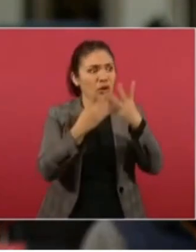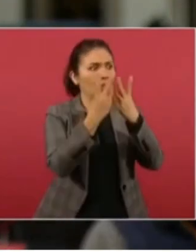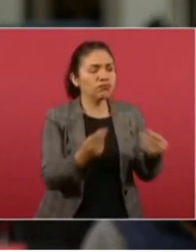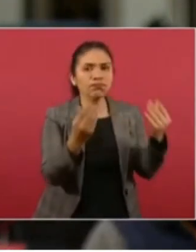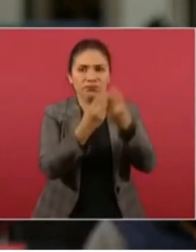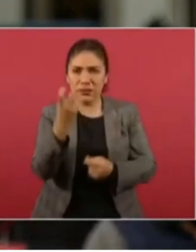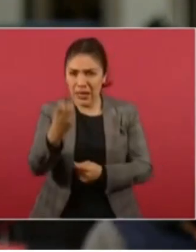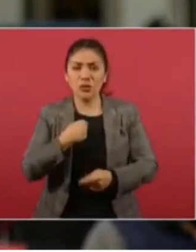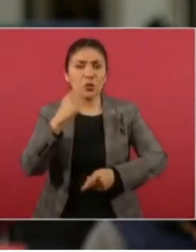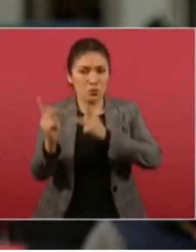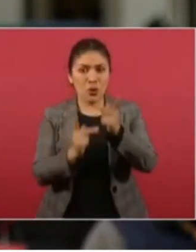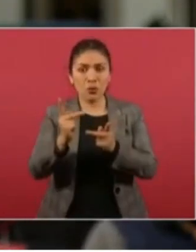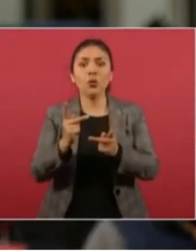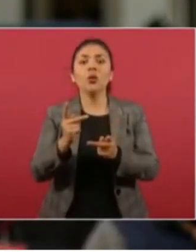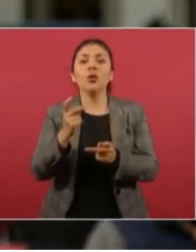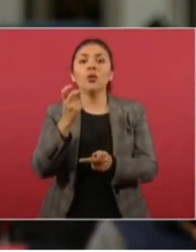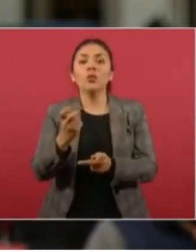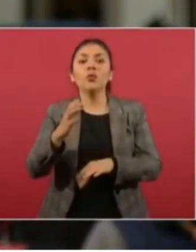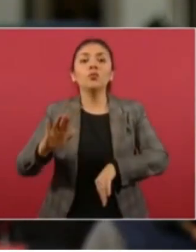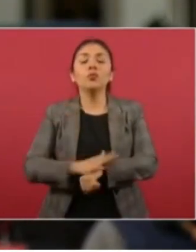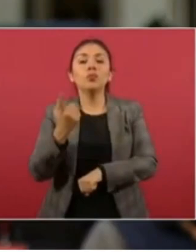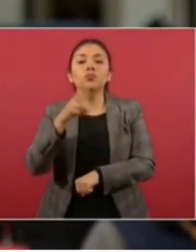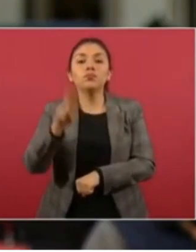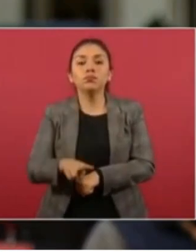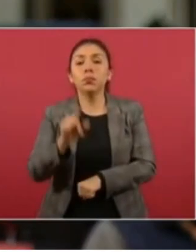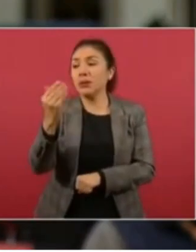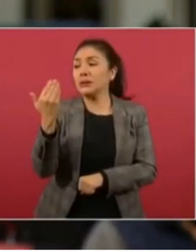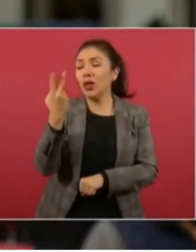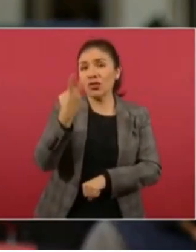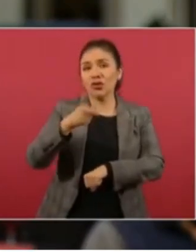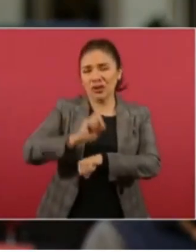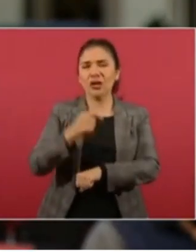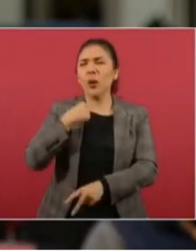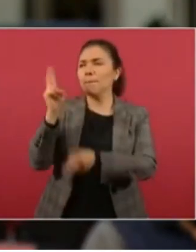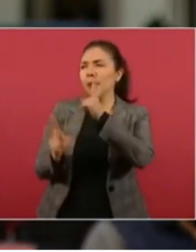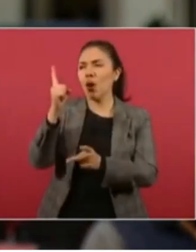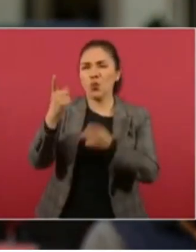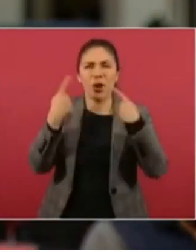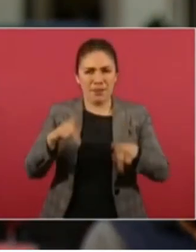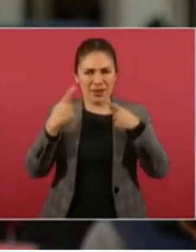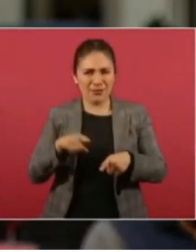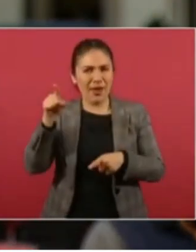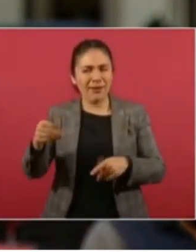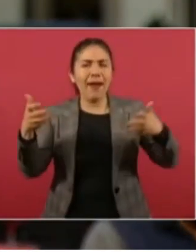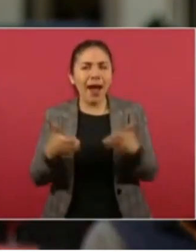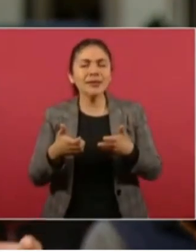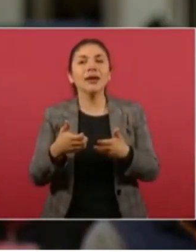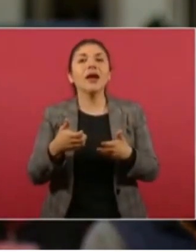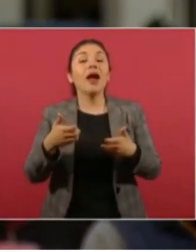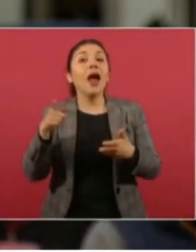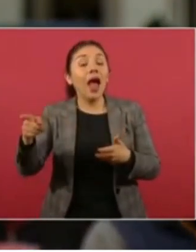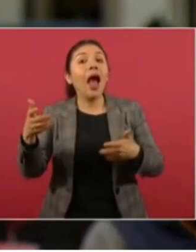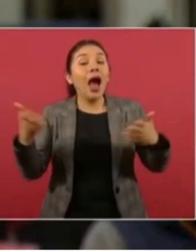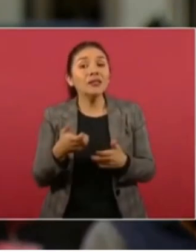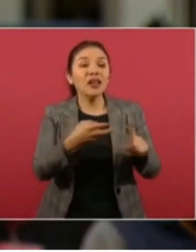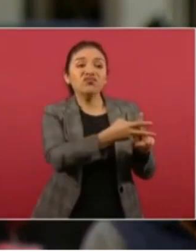le aclara las cosas que no son como lo dicen los periódicos chayoteros. Así le lo dijo el presidente, vamos